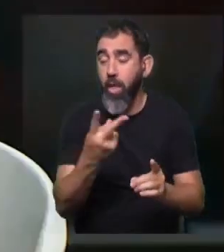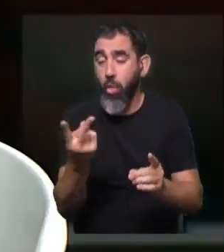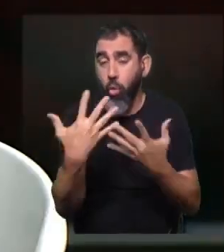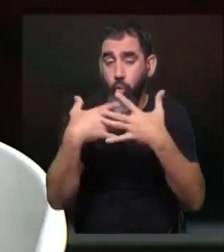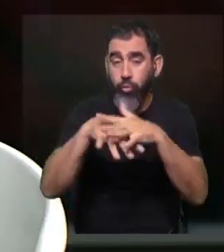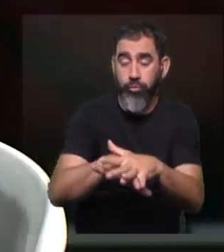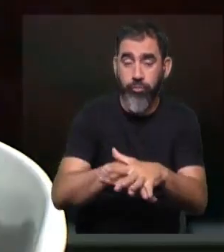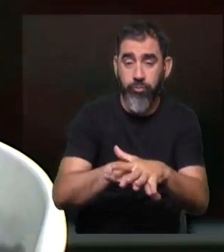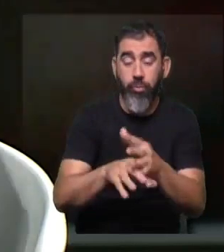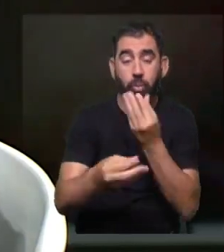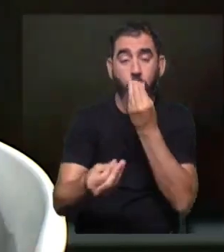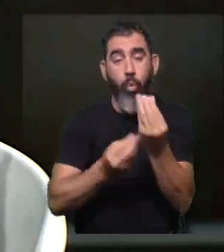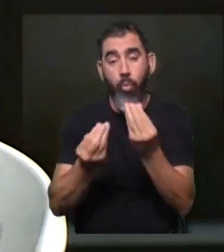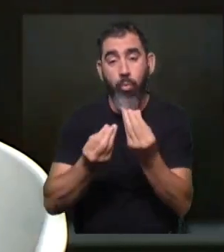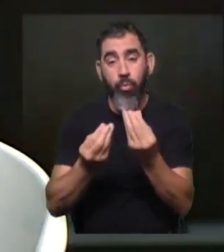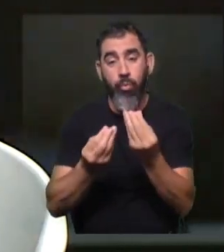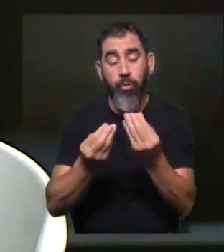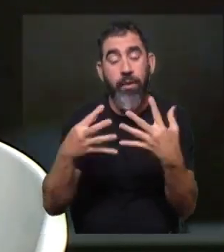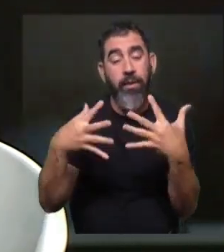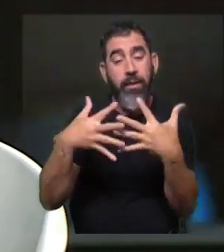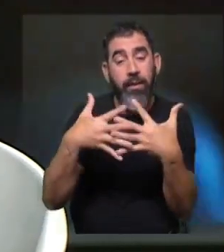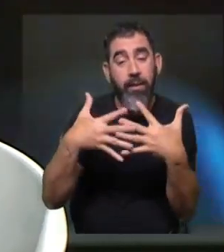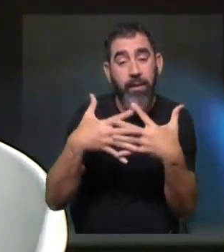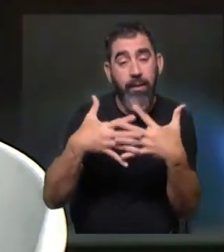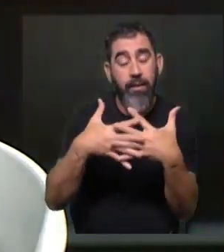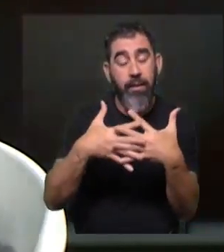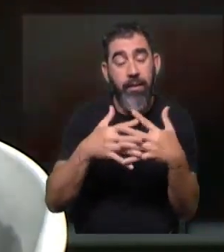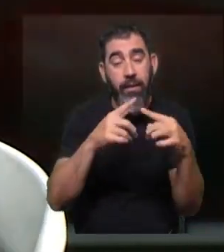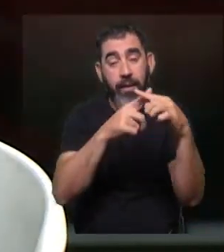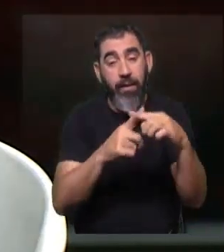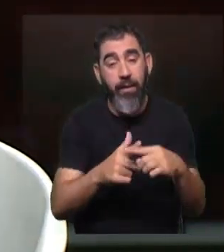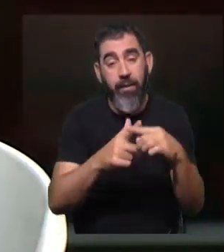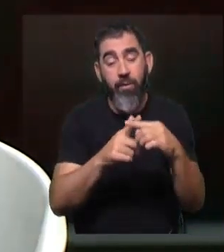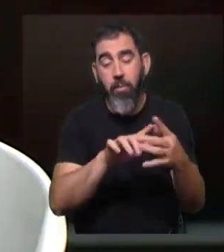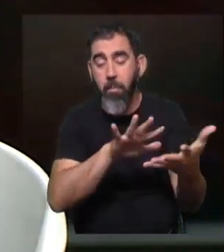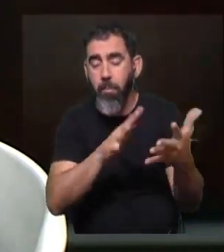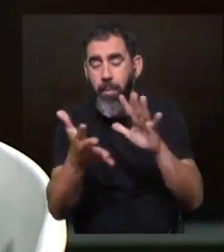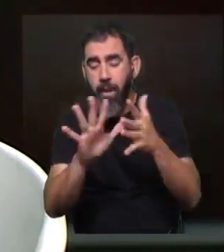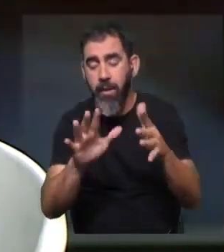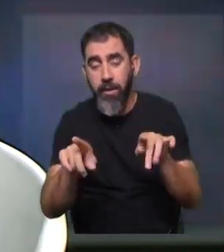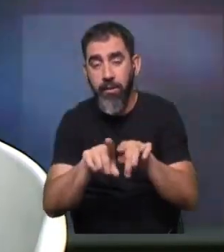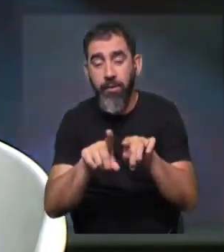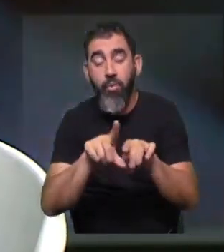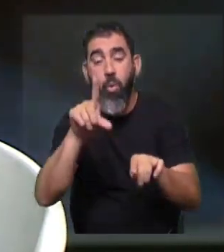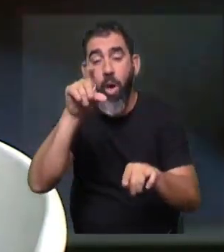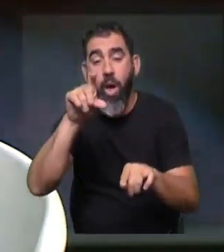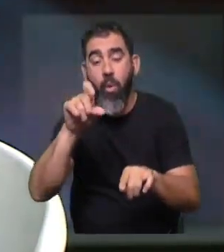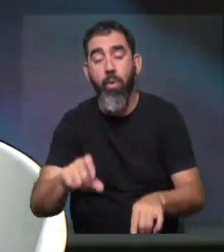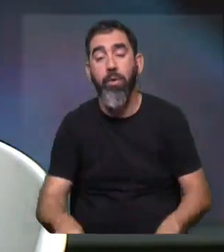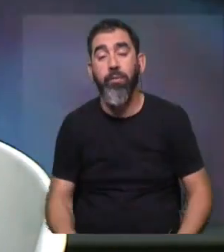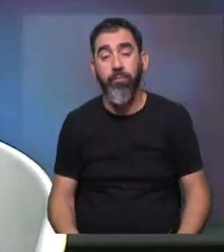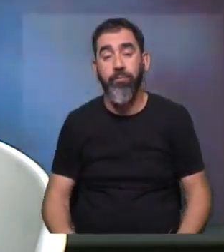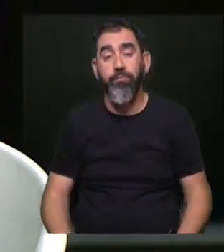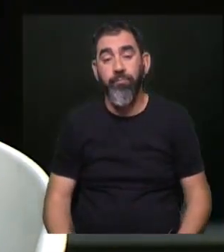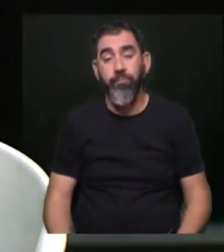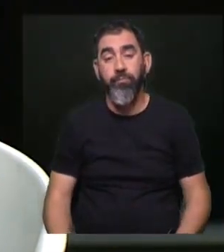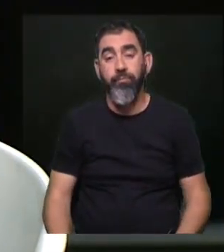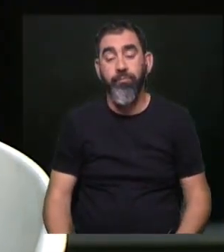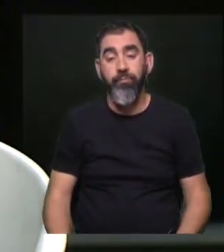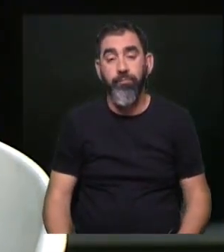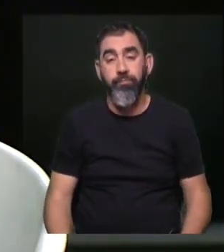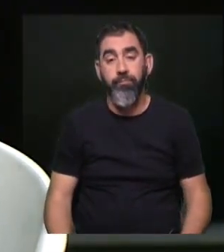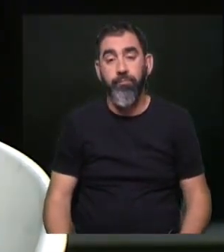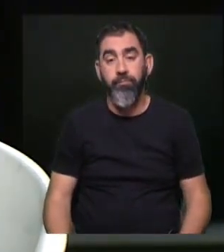punto de vista de cómo se comporta el tejido a los rayos X, es muy parecido a lo que es el agua. En ese sentido,